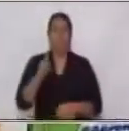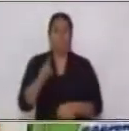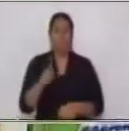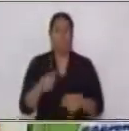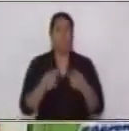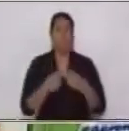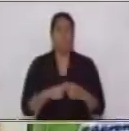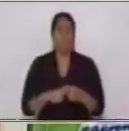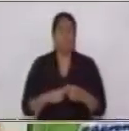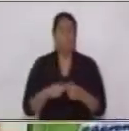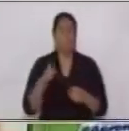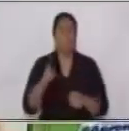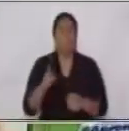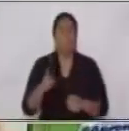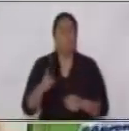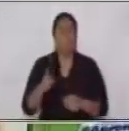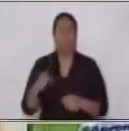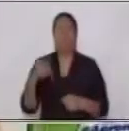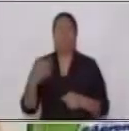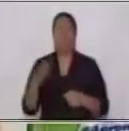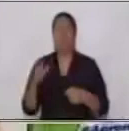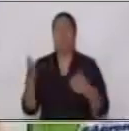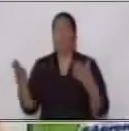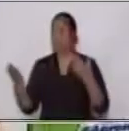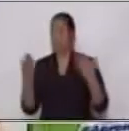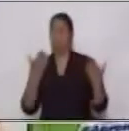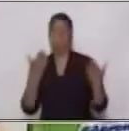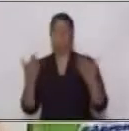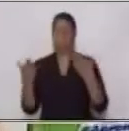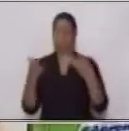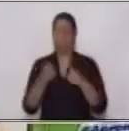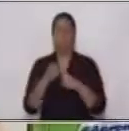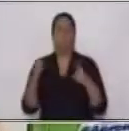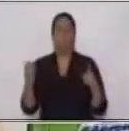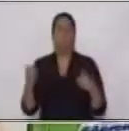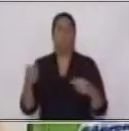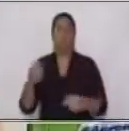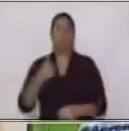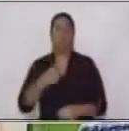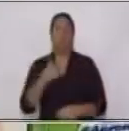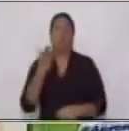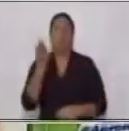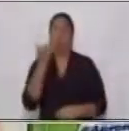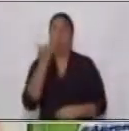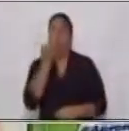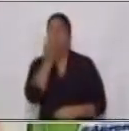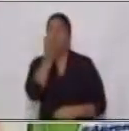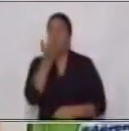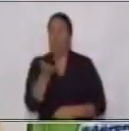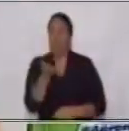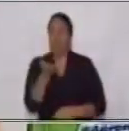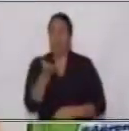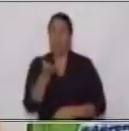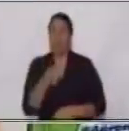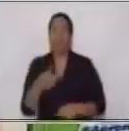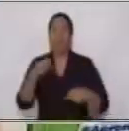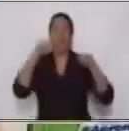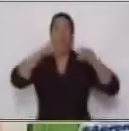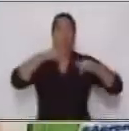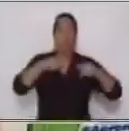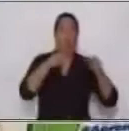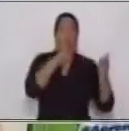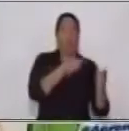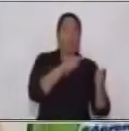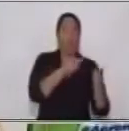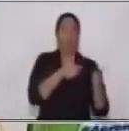cuando comparamos la oración yo como una manzana en este caso yo realizo la acción